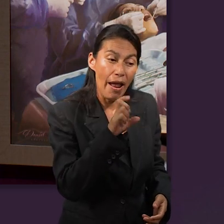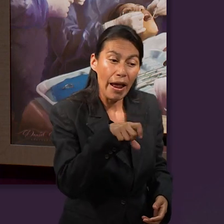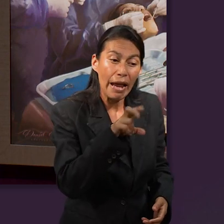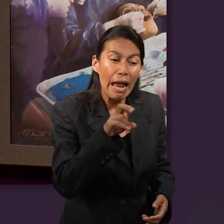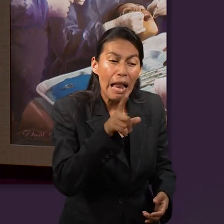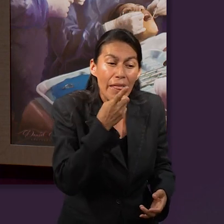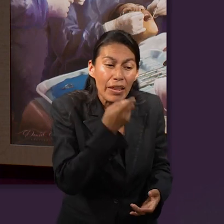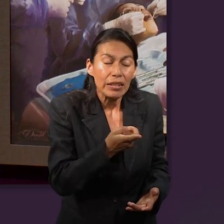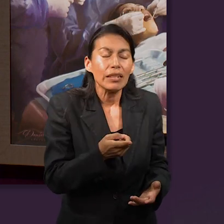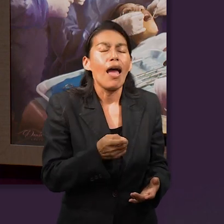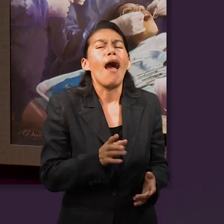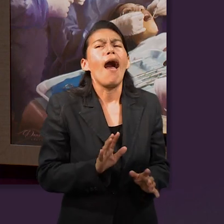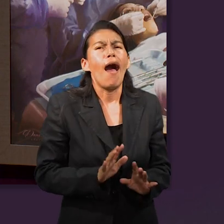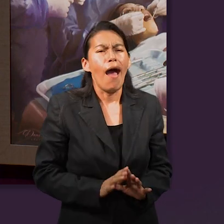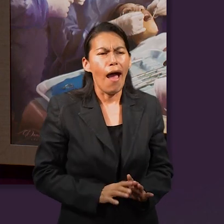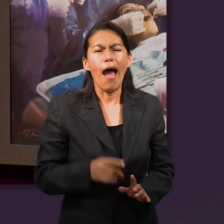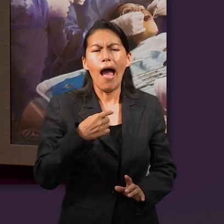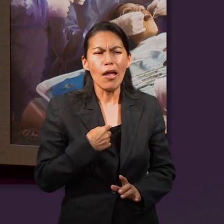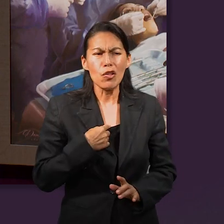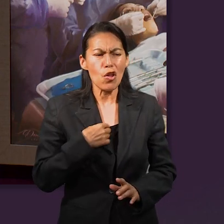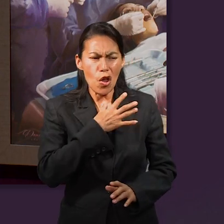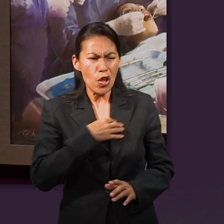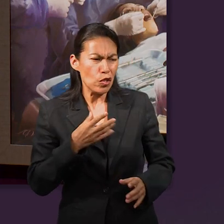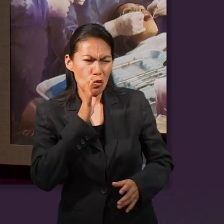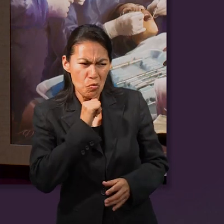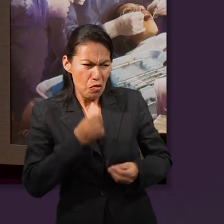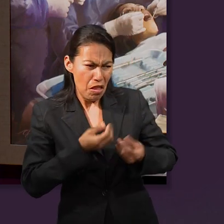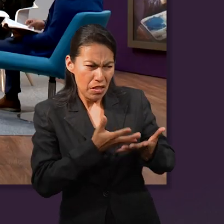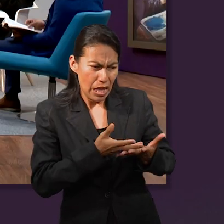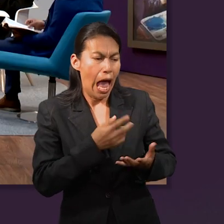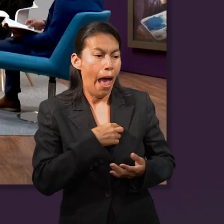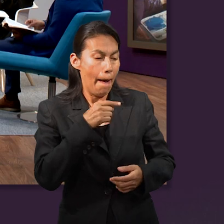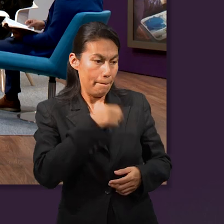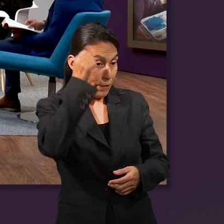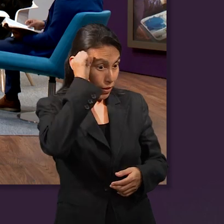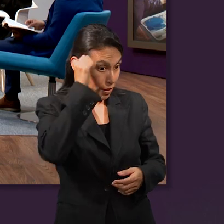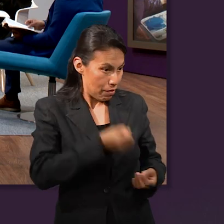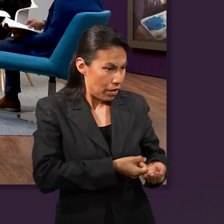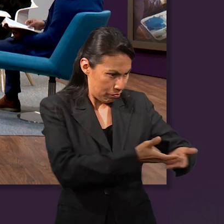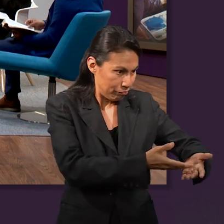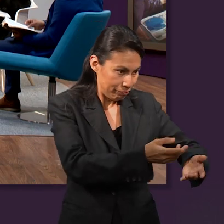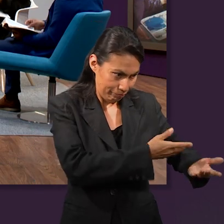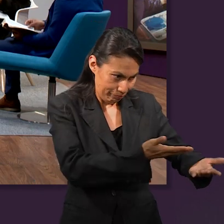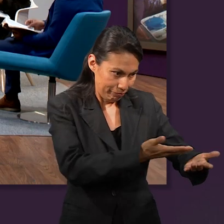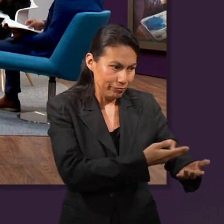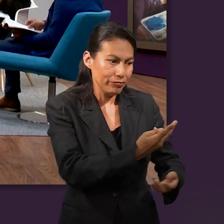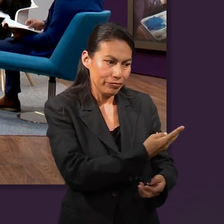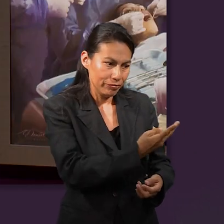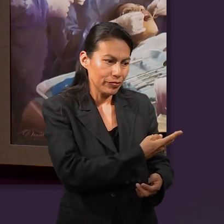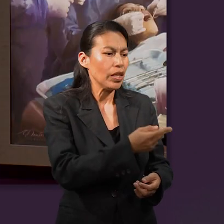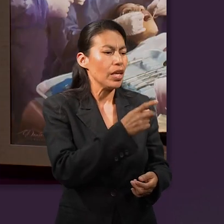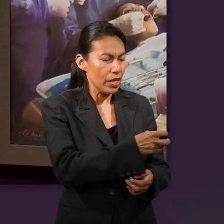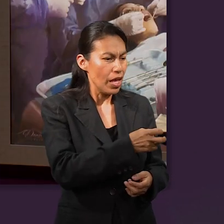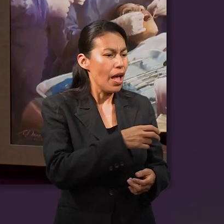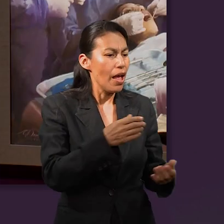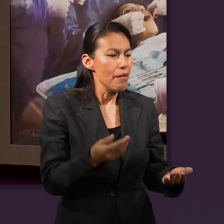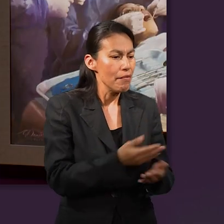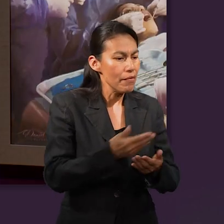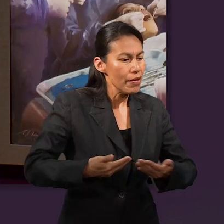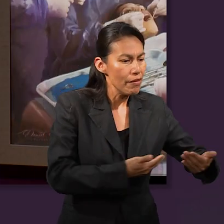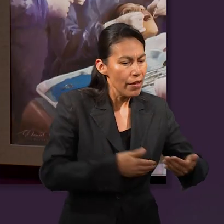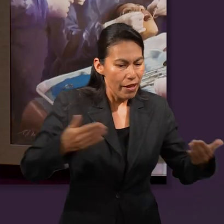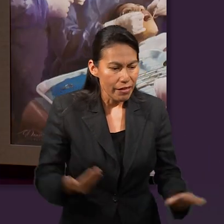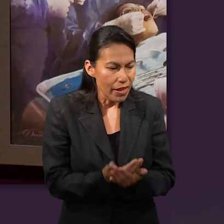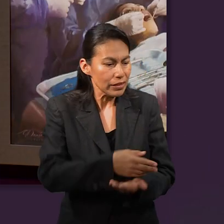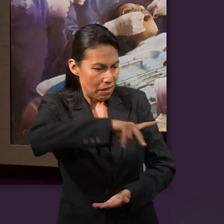Entonces, Raquel empieza con lo de las siervas. Le dice, pues si yo no te puedo dar hijas, te doy a mi sierva Vila y llégate a ella